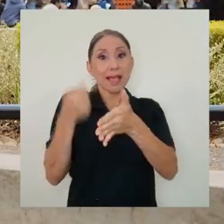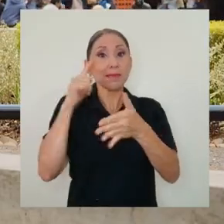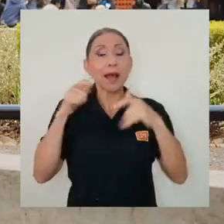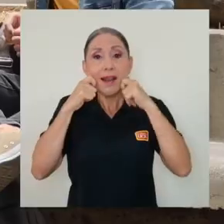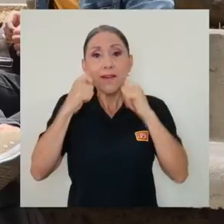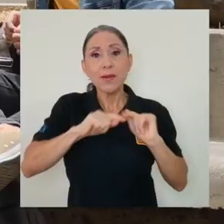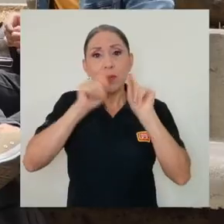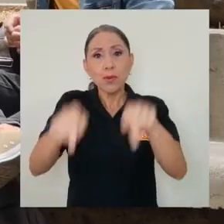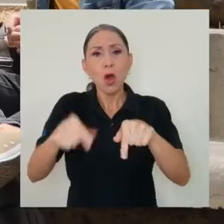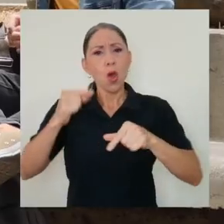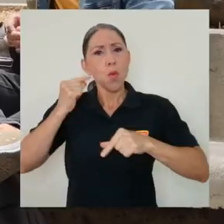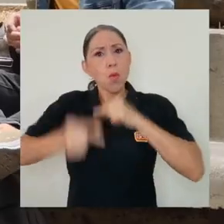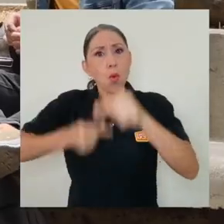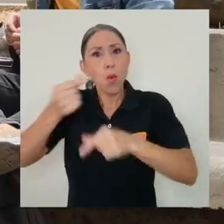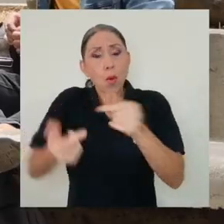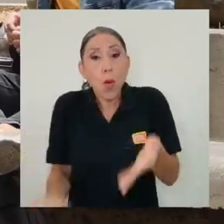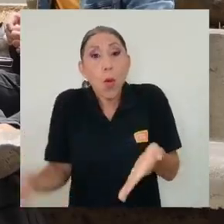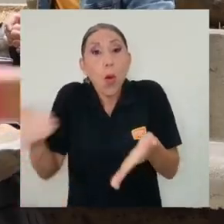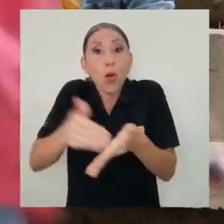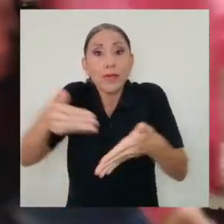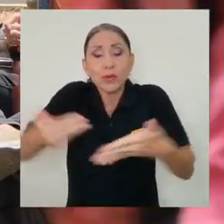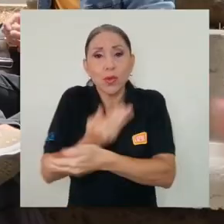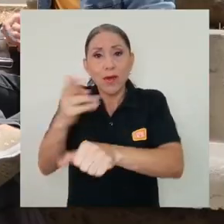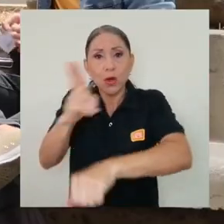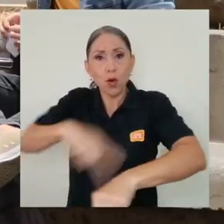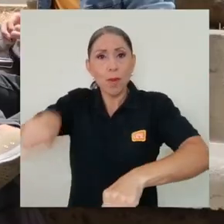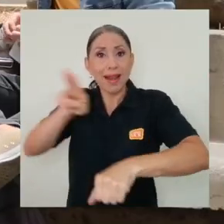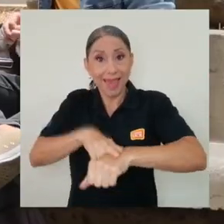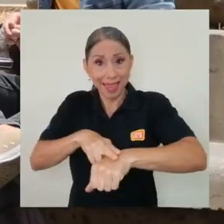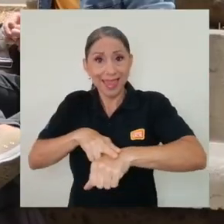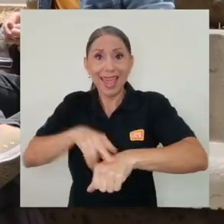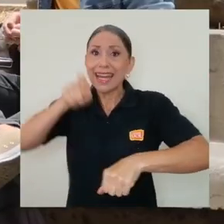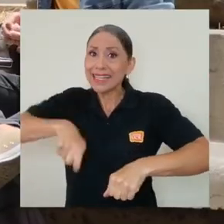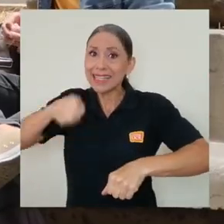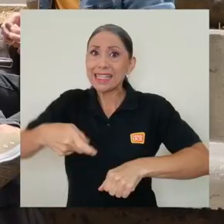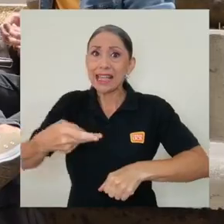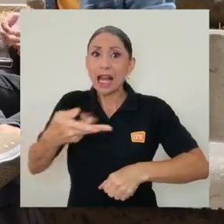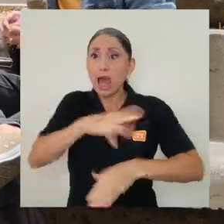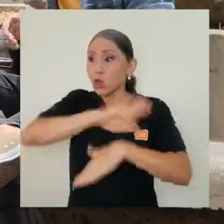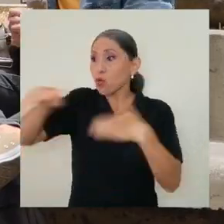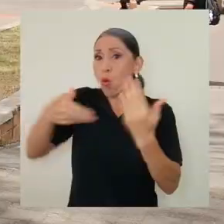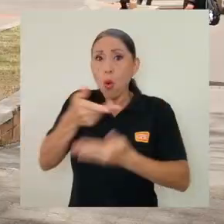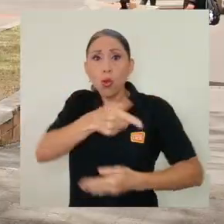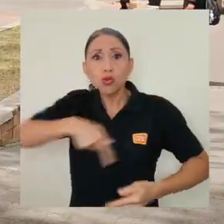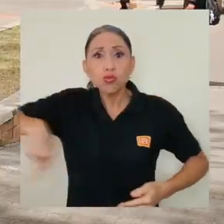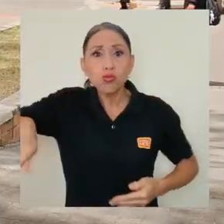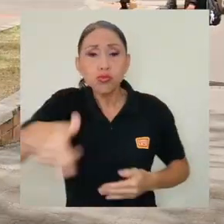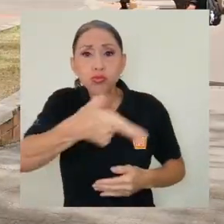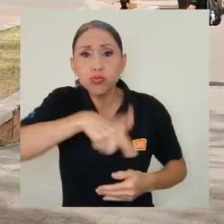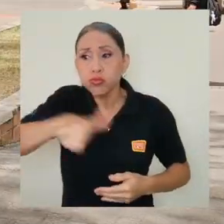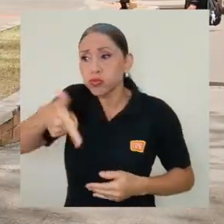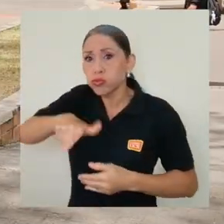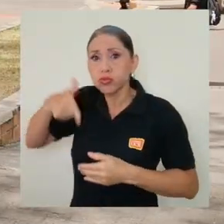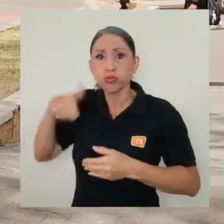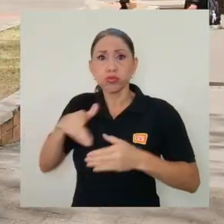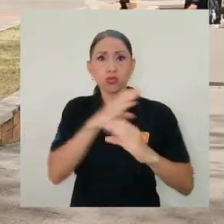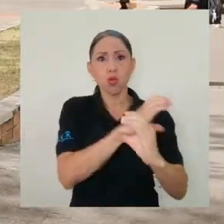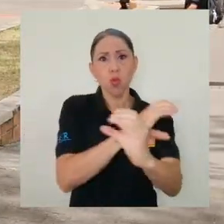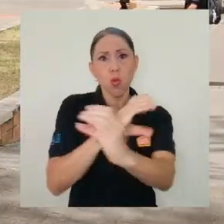El regreso paulatino a la nueva normalidad requiere del cuidado mutuo y de la responsabilidad individual.